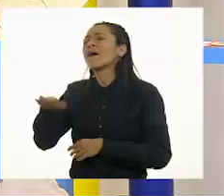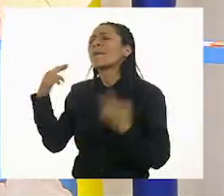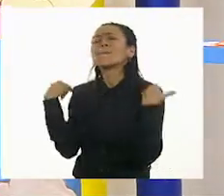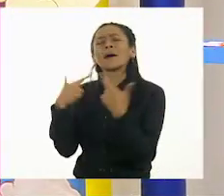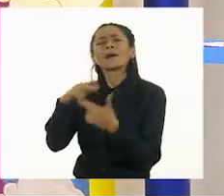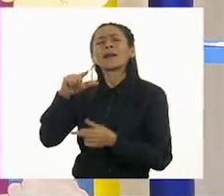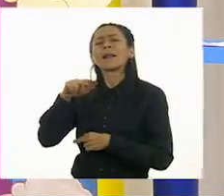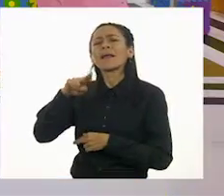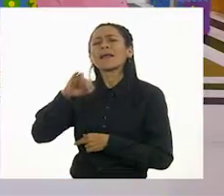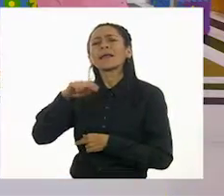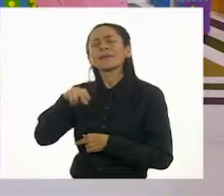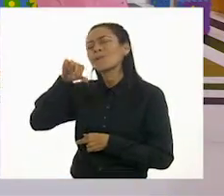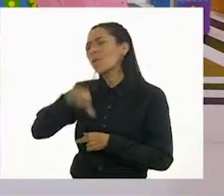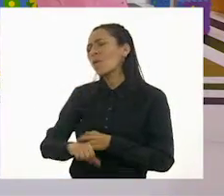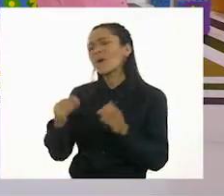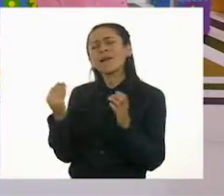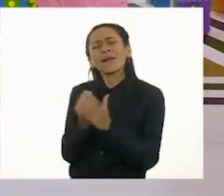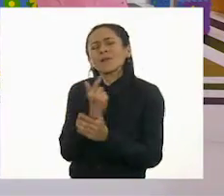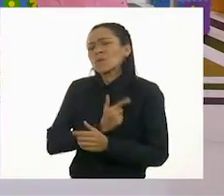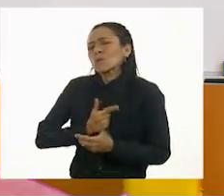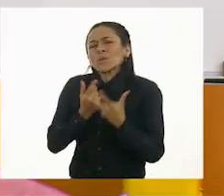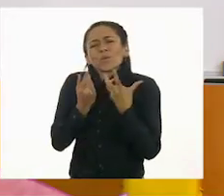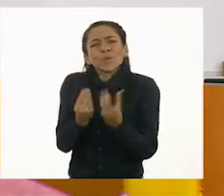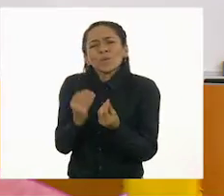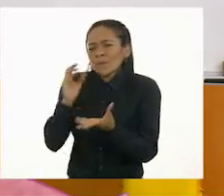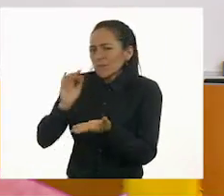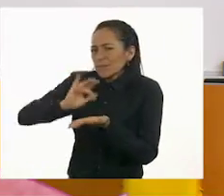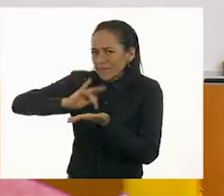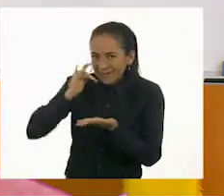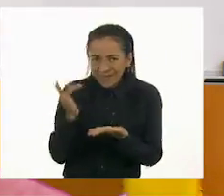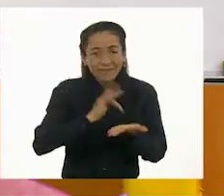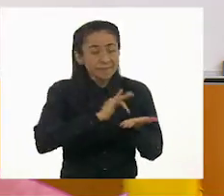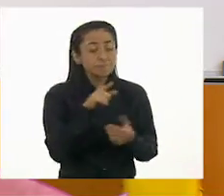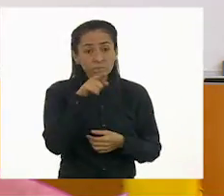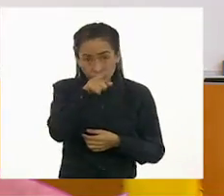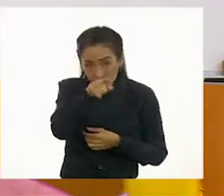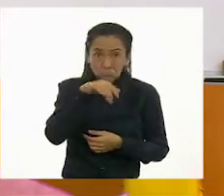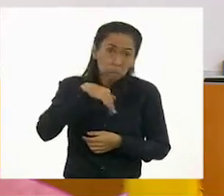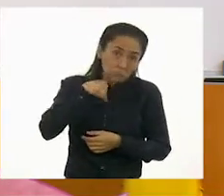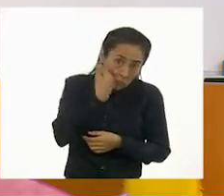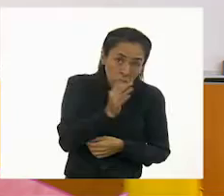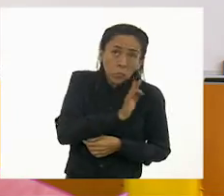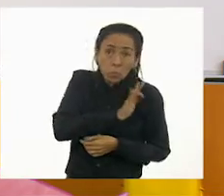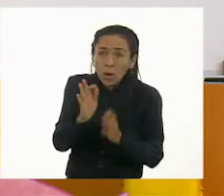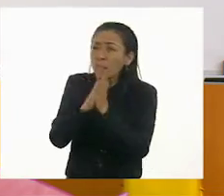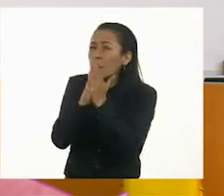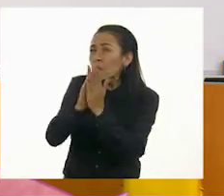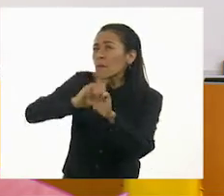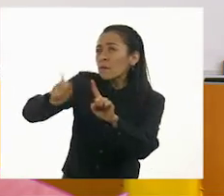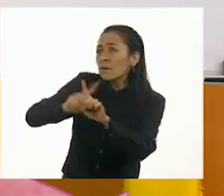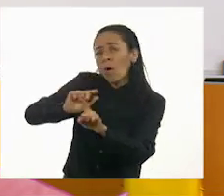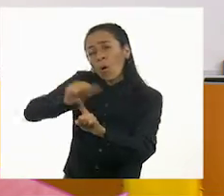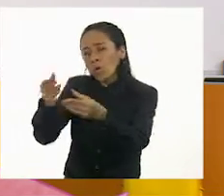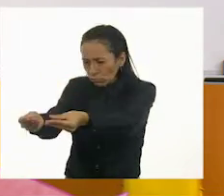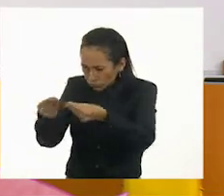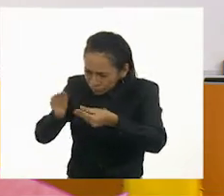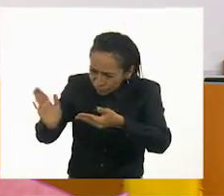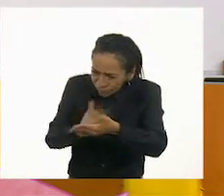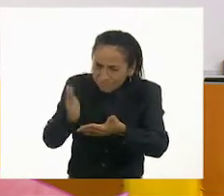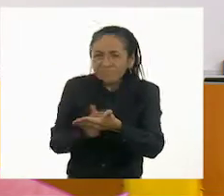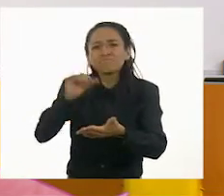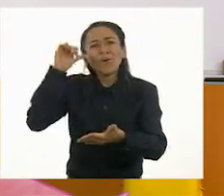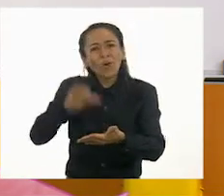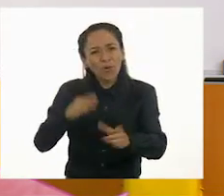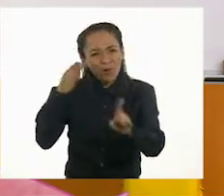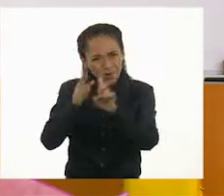Gracias, Ale. Si te es posible, consulta otros libros y comenta el tema de hoy con tu familia. Y si tienes la